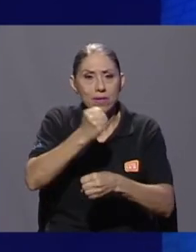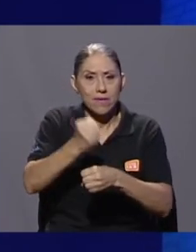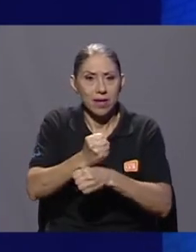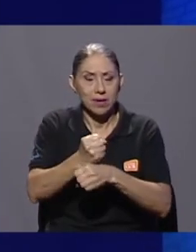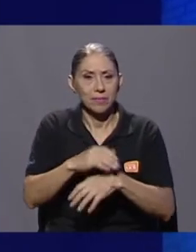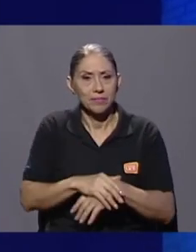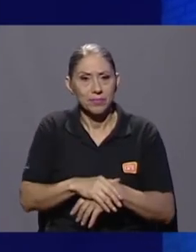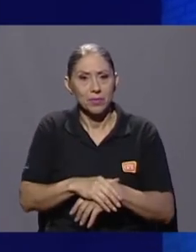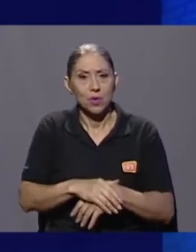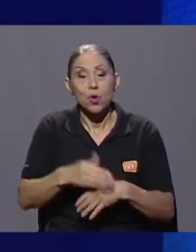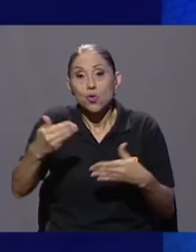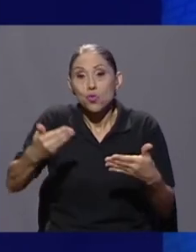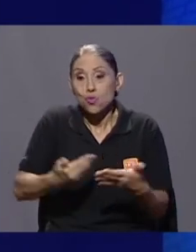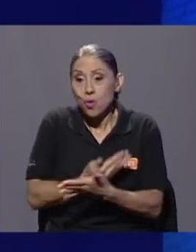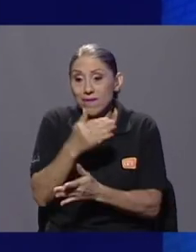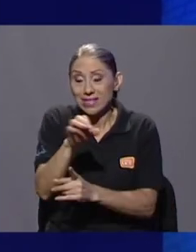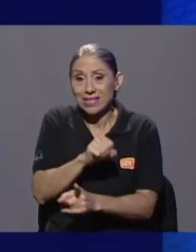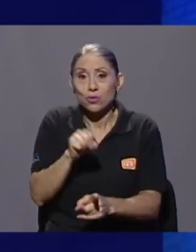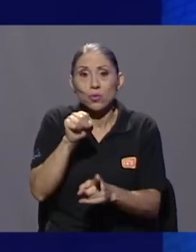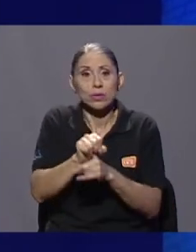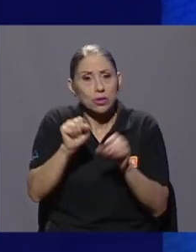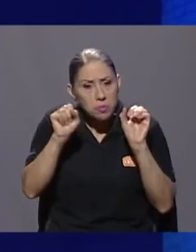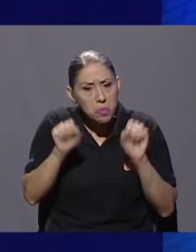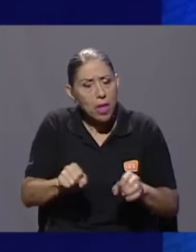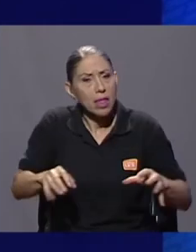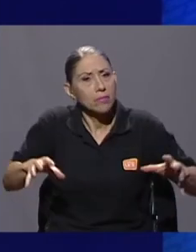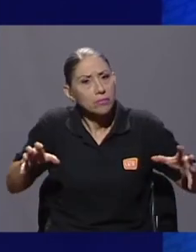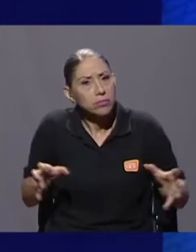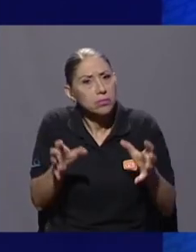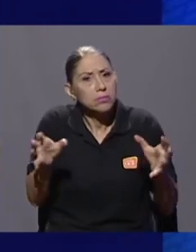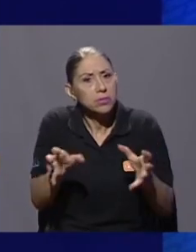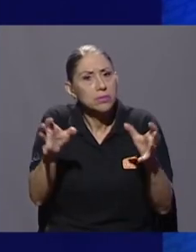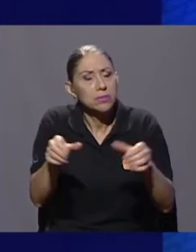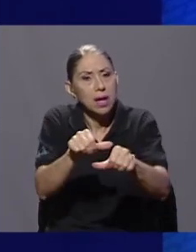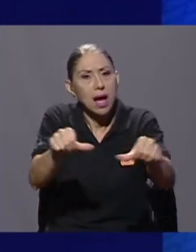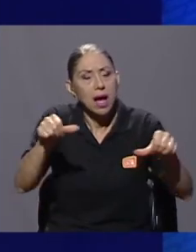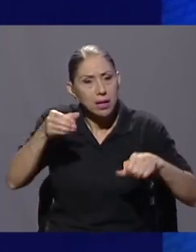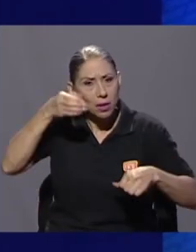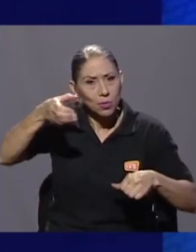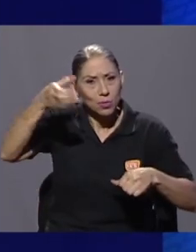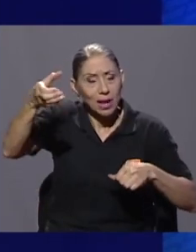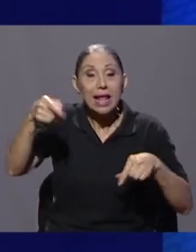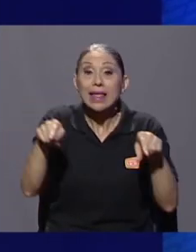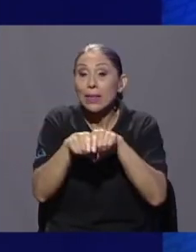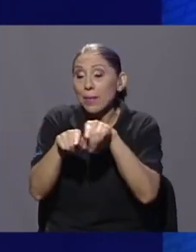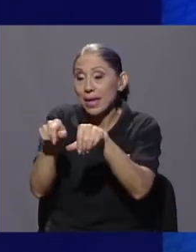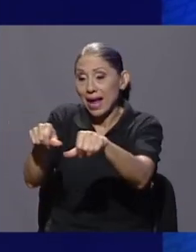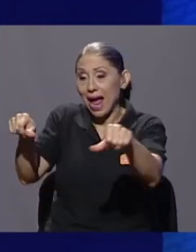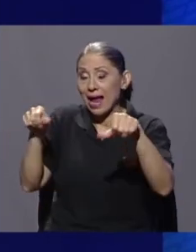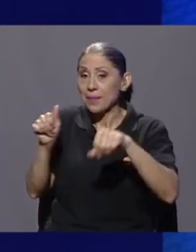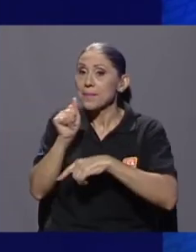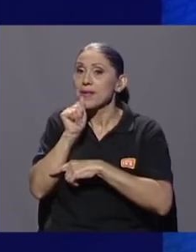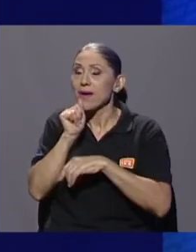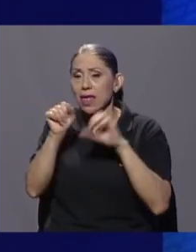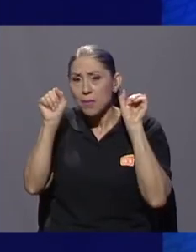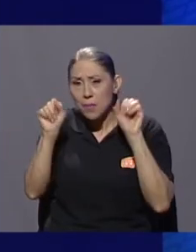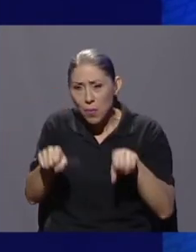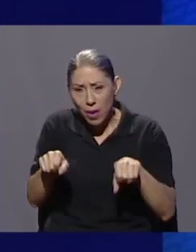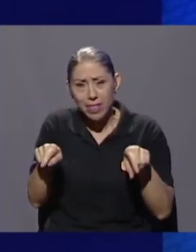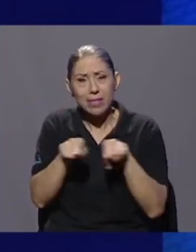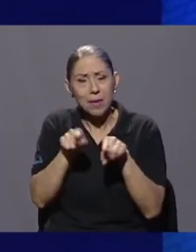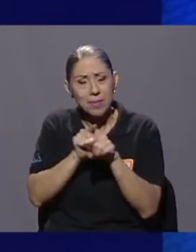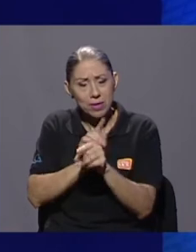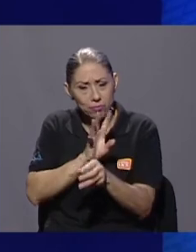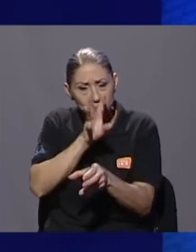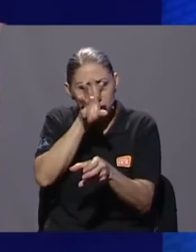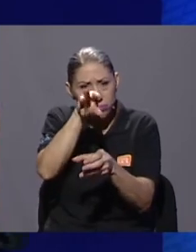dinamizar justamente nuestro sector y que el sector privado vuelque también sus ojos a la gestión que se hace dentro de